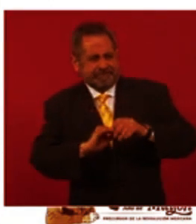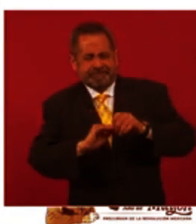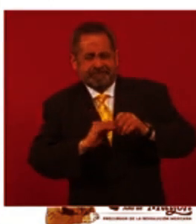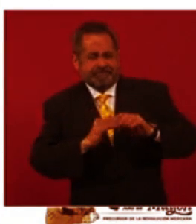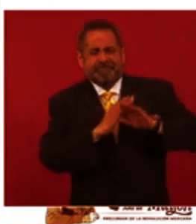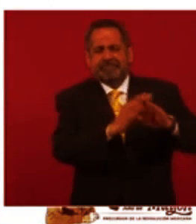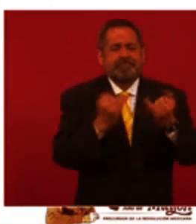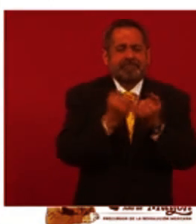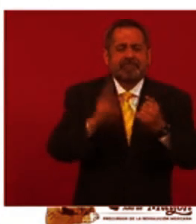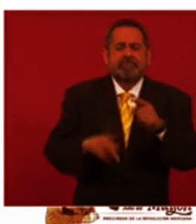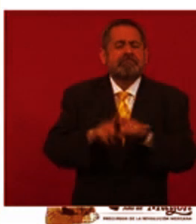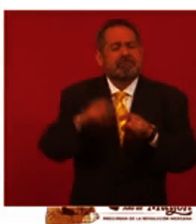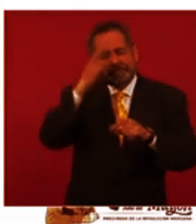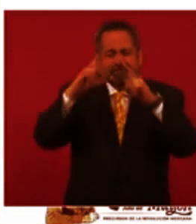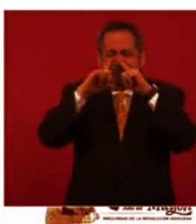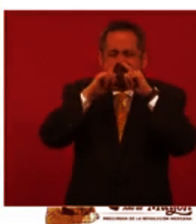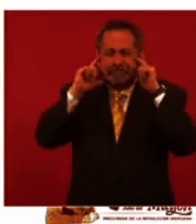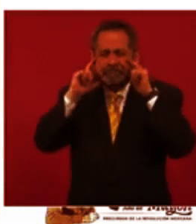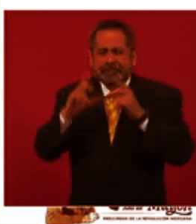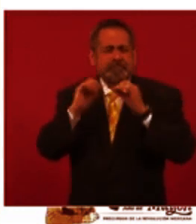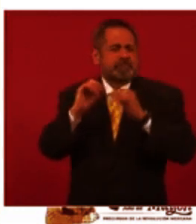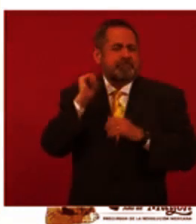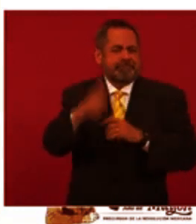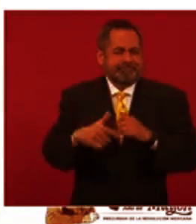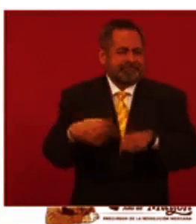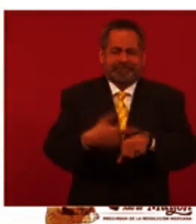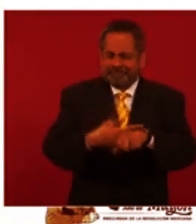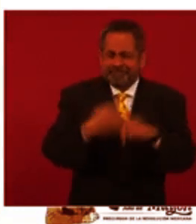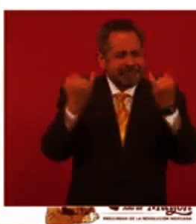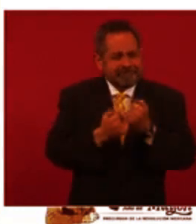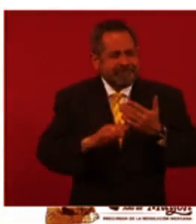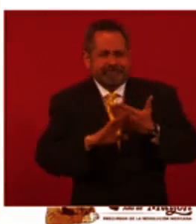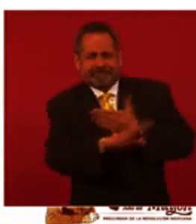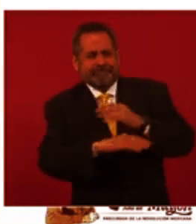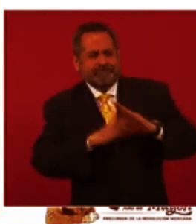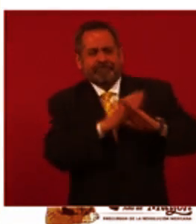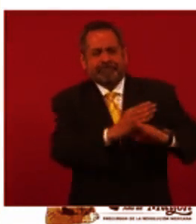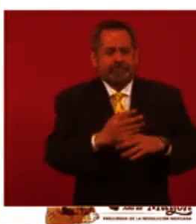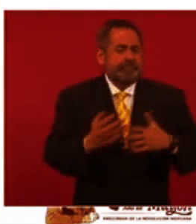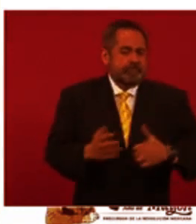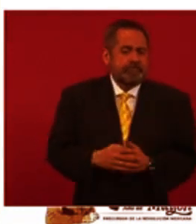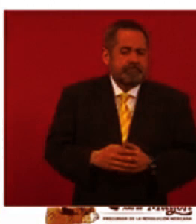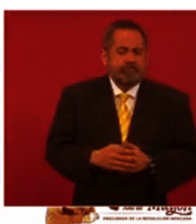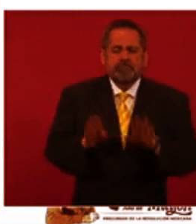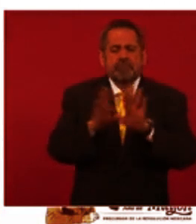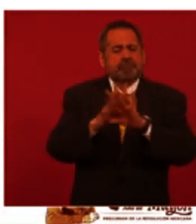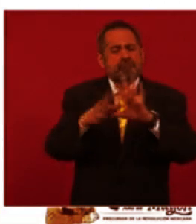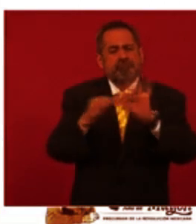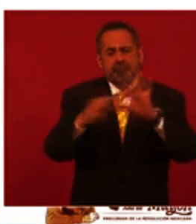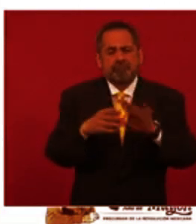las mismas que para la influenza, son las mismas que para cualquier enfermedad respiratoria. Terminemos con ellas, vamos a ver cuáles son.